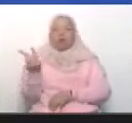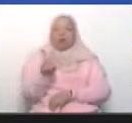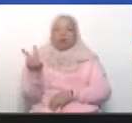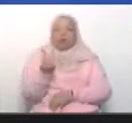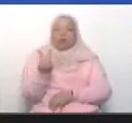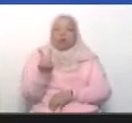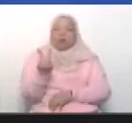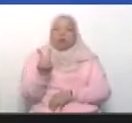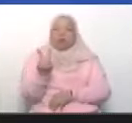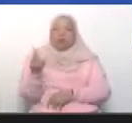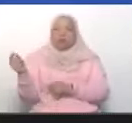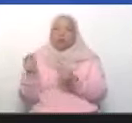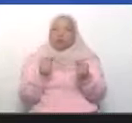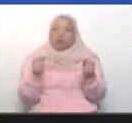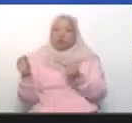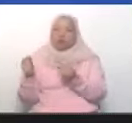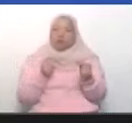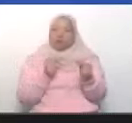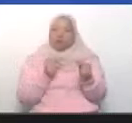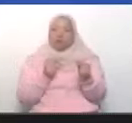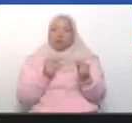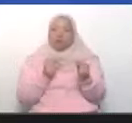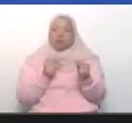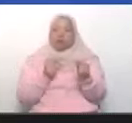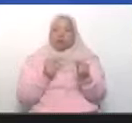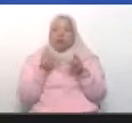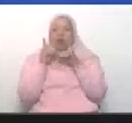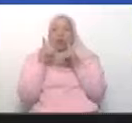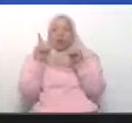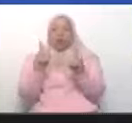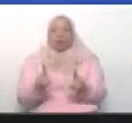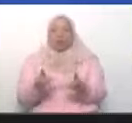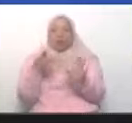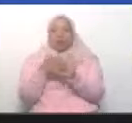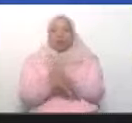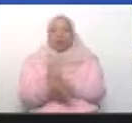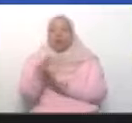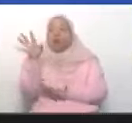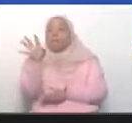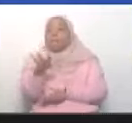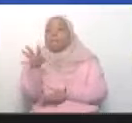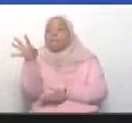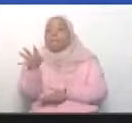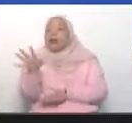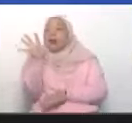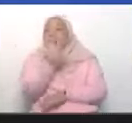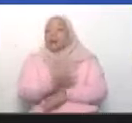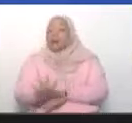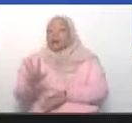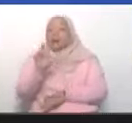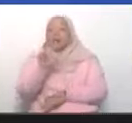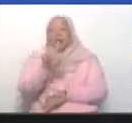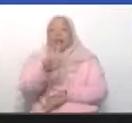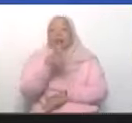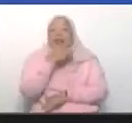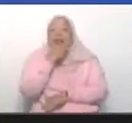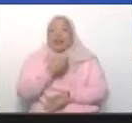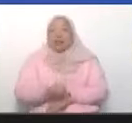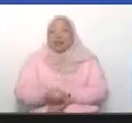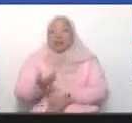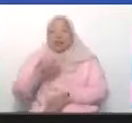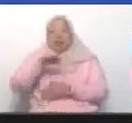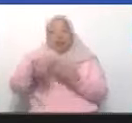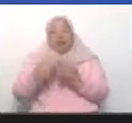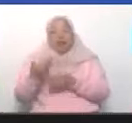dé su dictamen, de su decisión sobre la Guayana Esequiba. 3 de diciembre, no te lo pierdas, vamos a